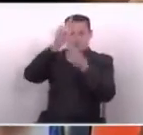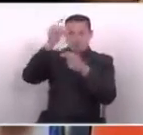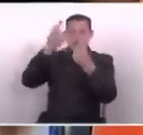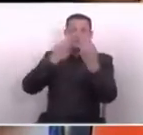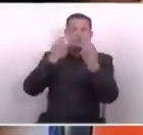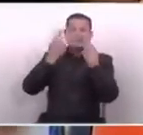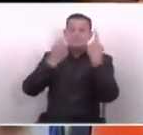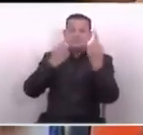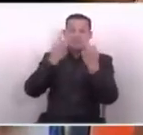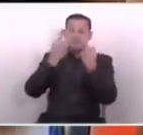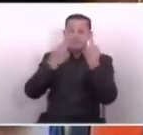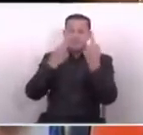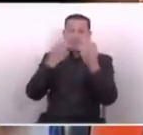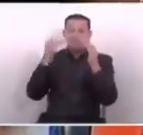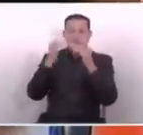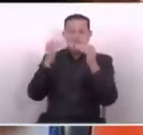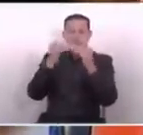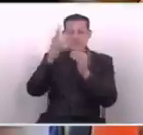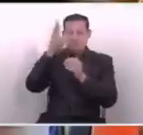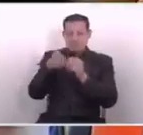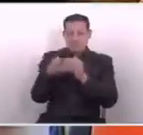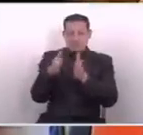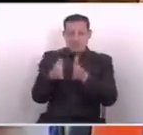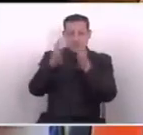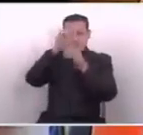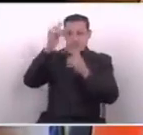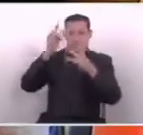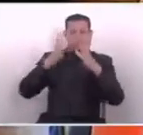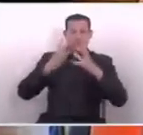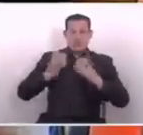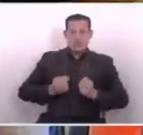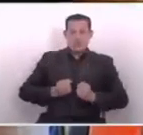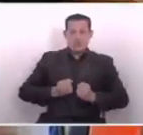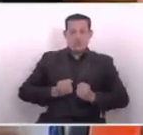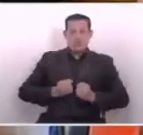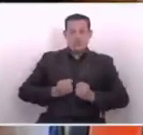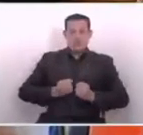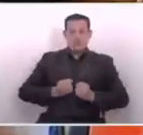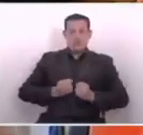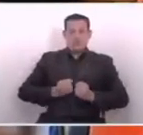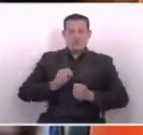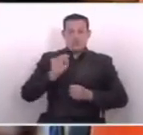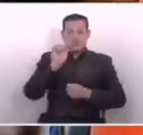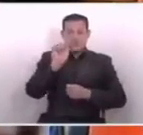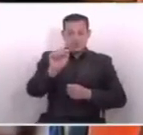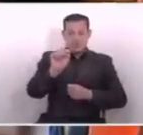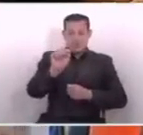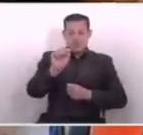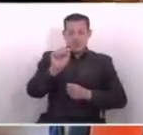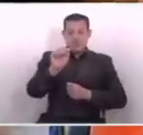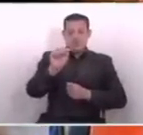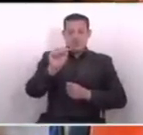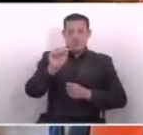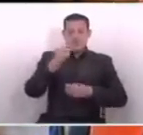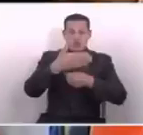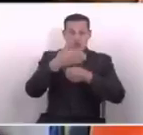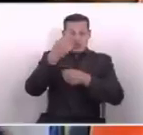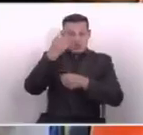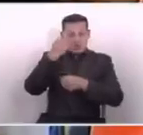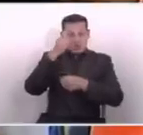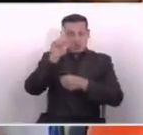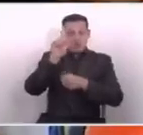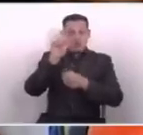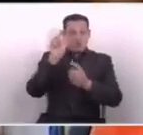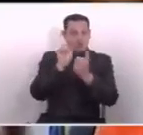visitaron y las mismas instituciones de gobierno, del gobierno de ustedes, reconoció el